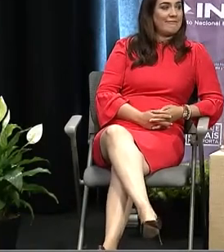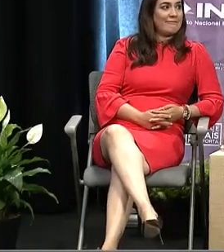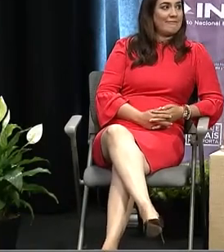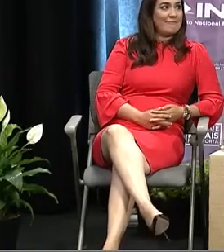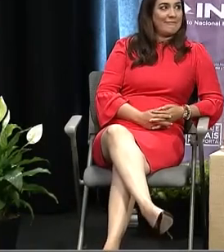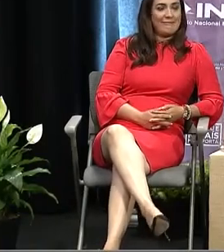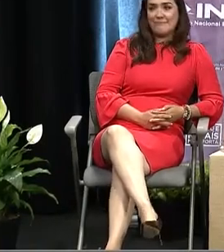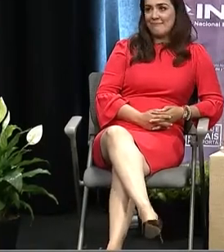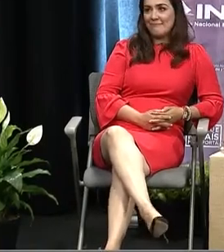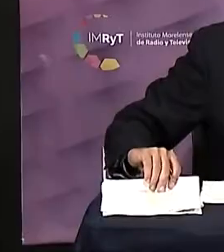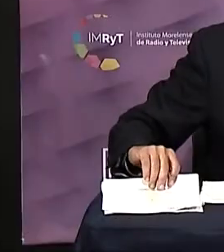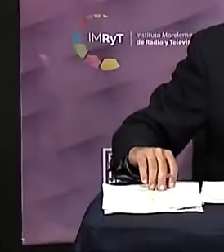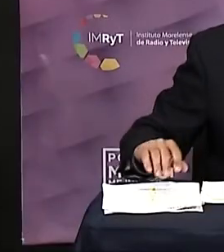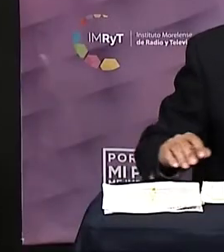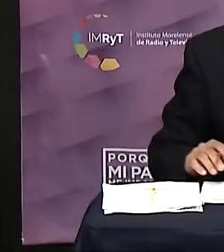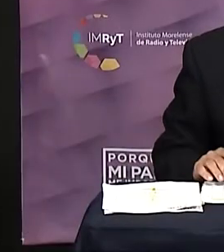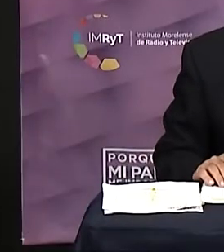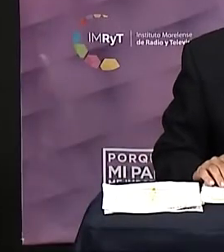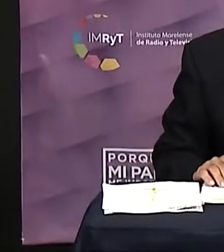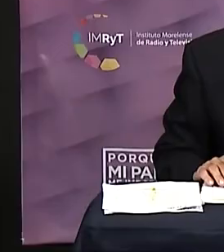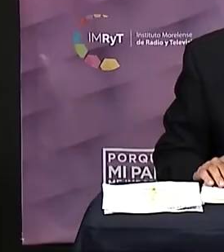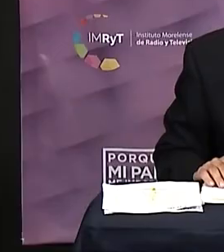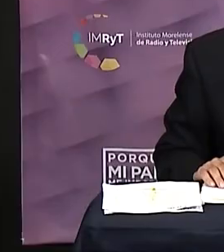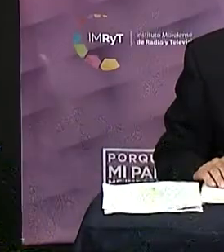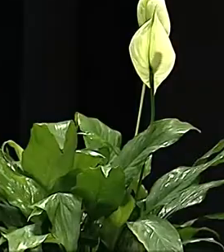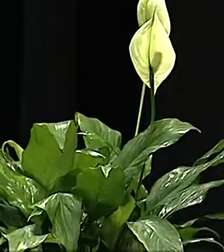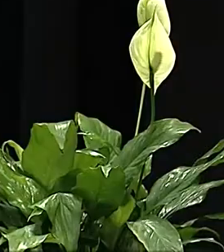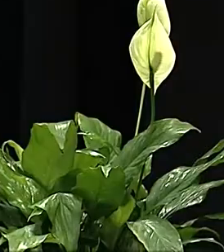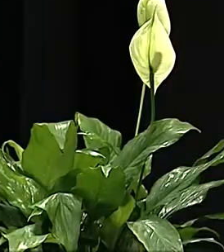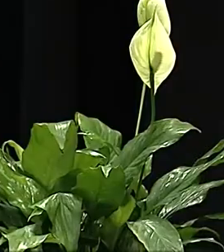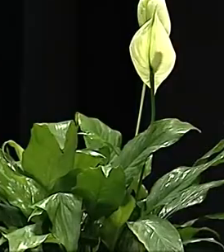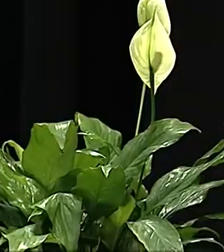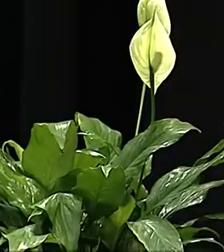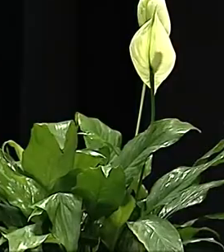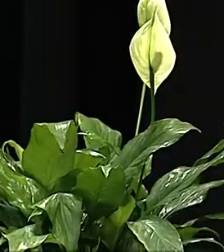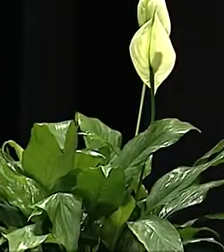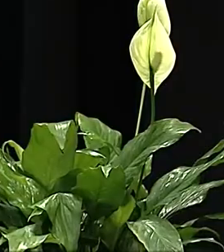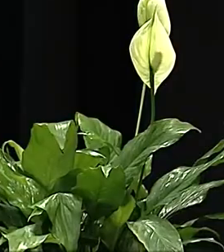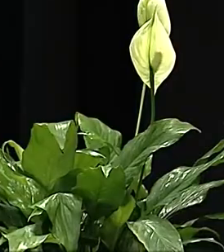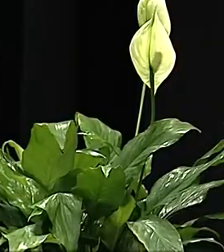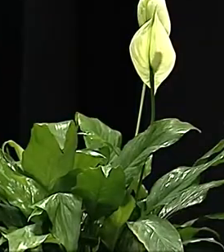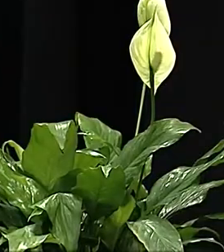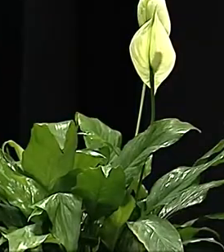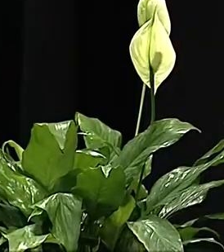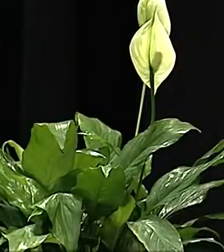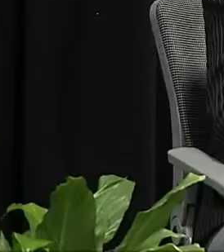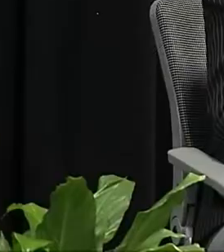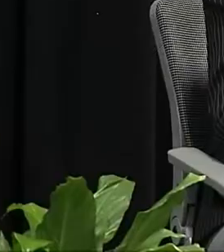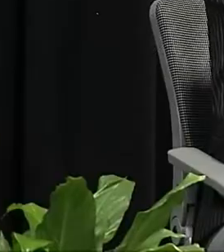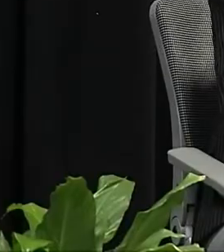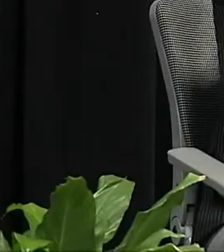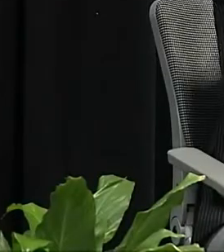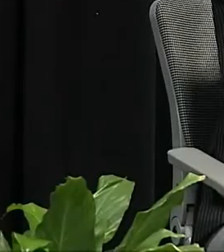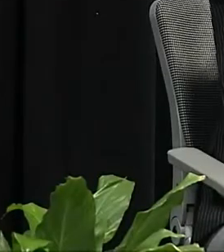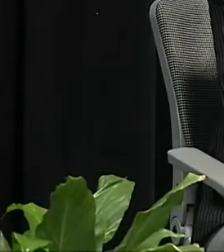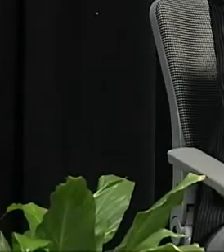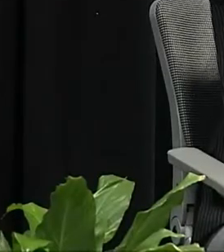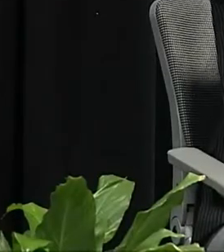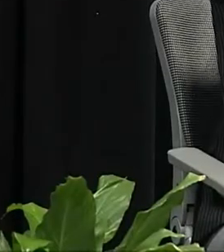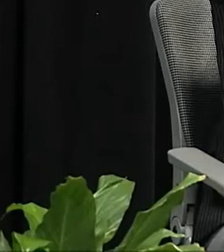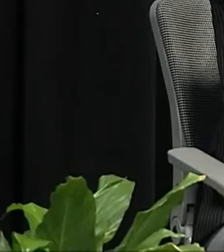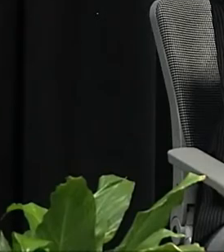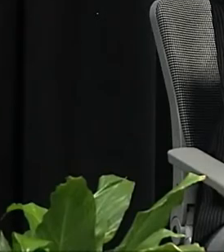es, Carlos. Cada candidato y candidata tendrán un minuto para responder la pregunta que fue